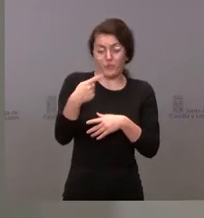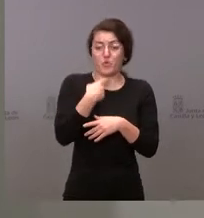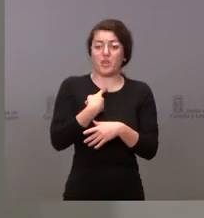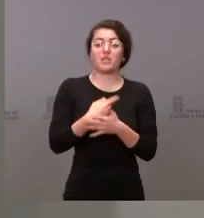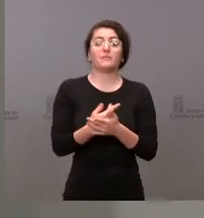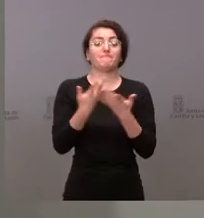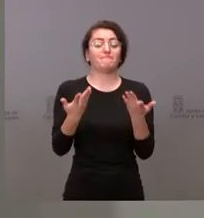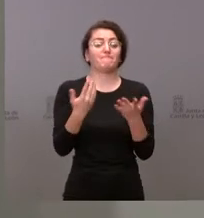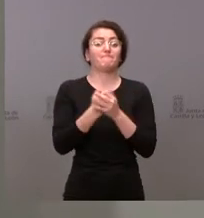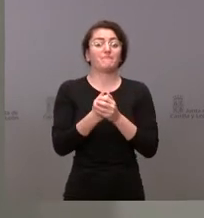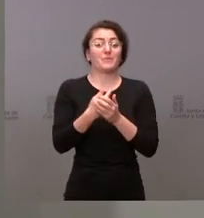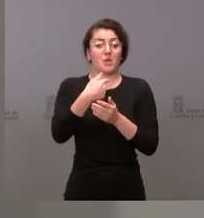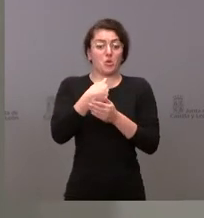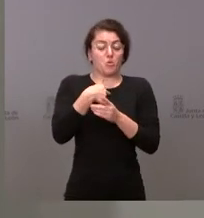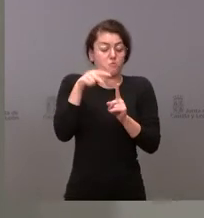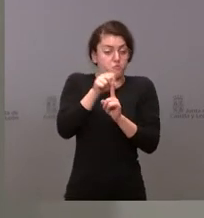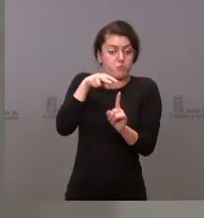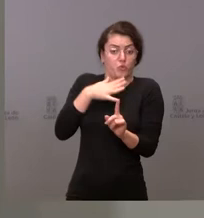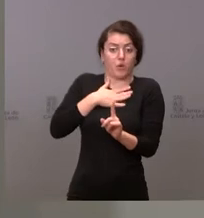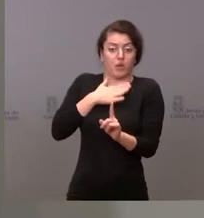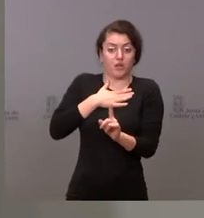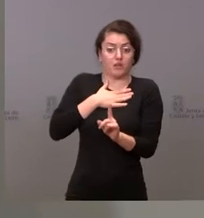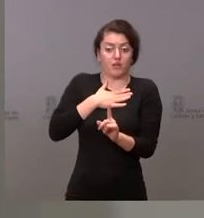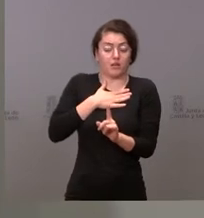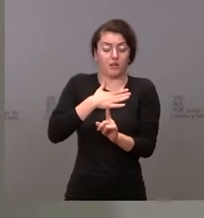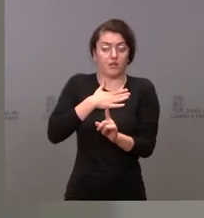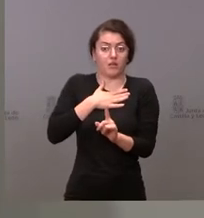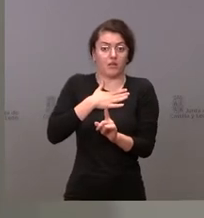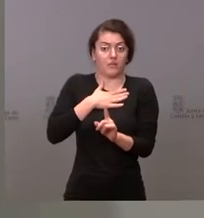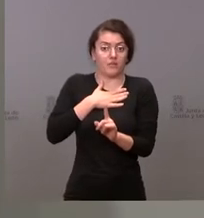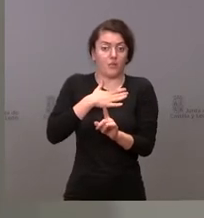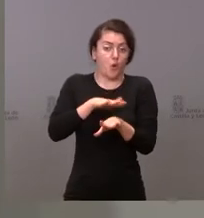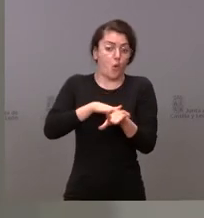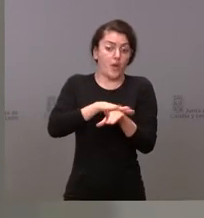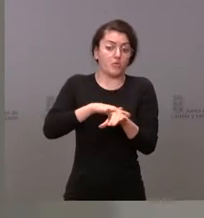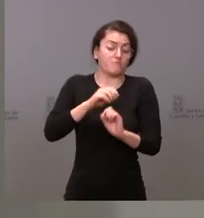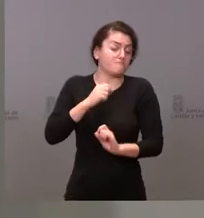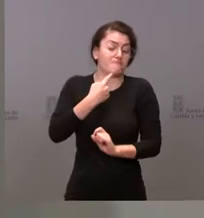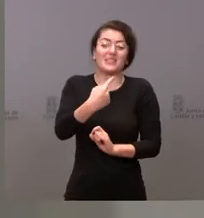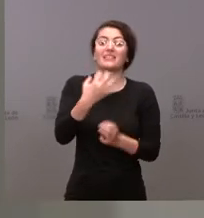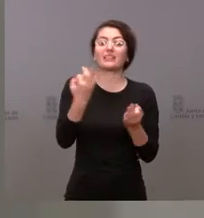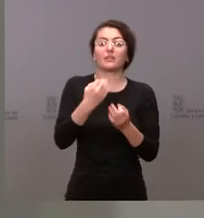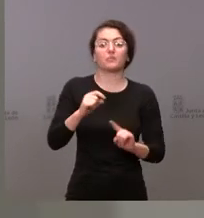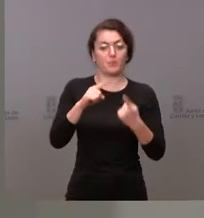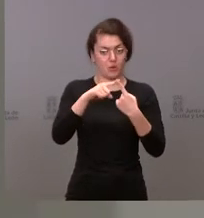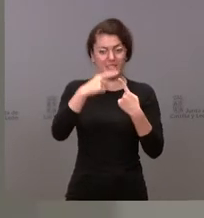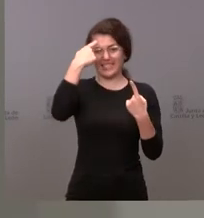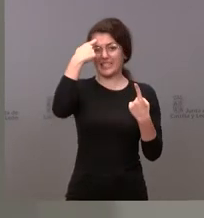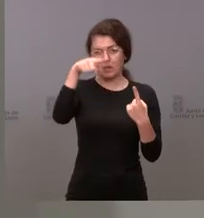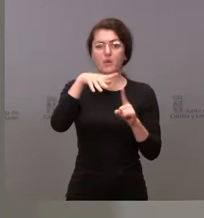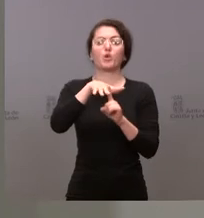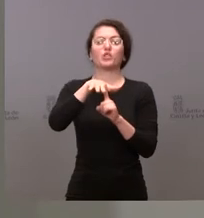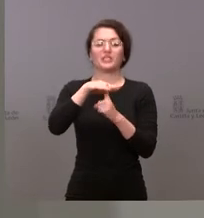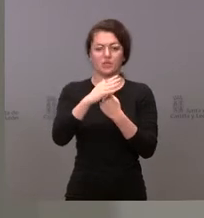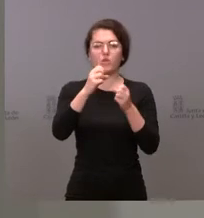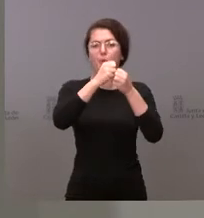a este respecto y la posición del gobierno es, uno, somos conscientes de la situación de las